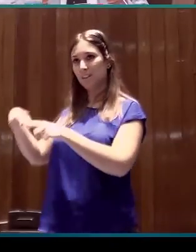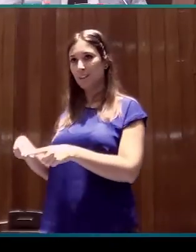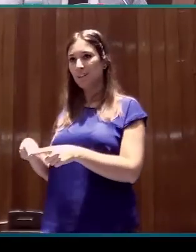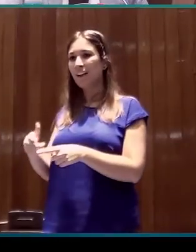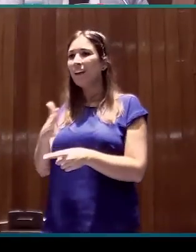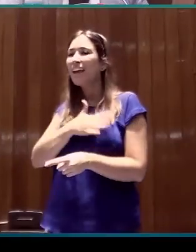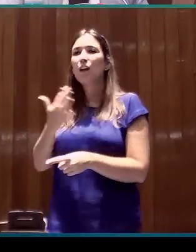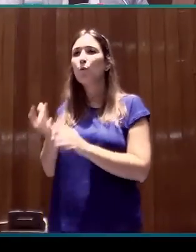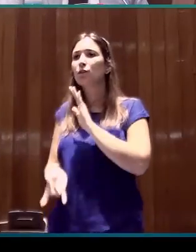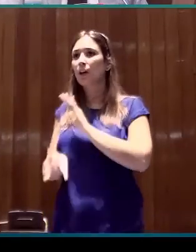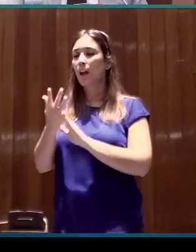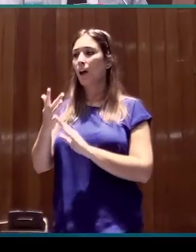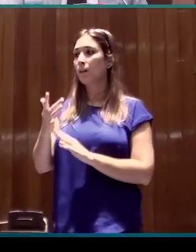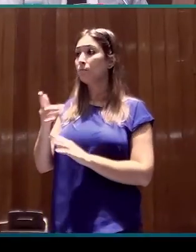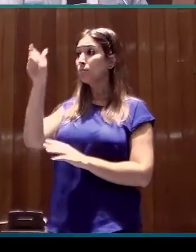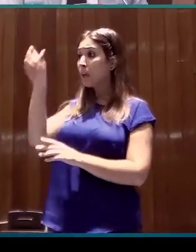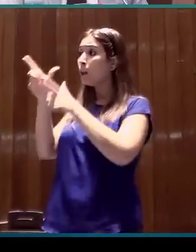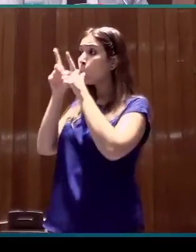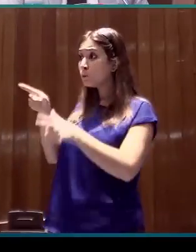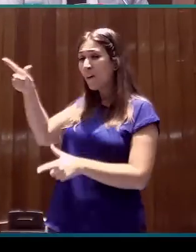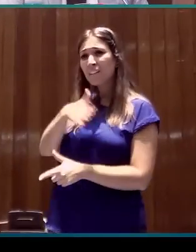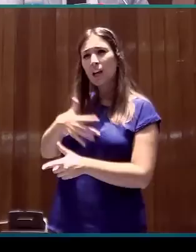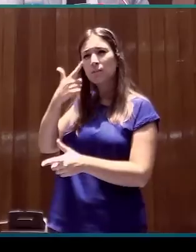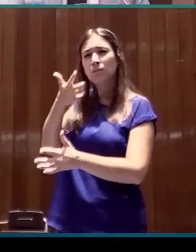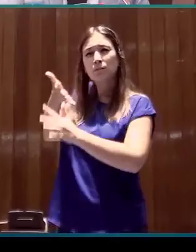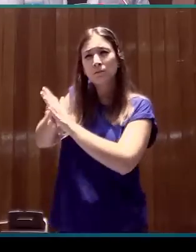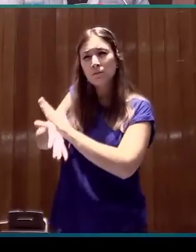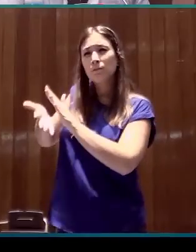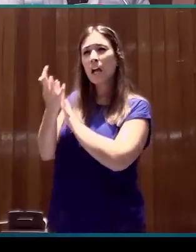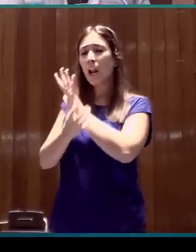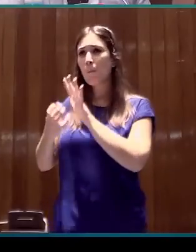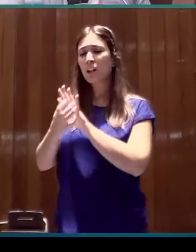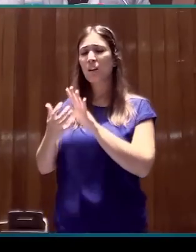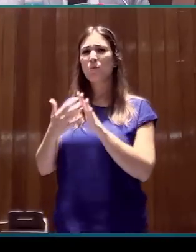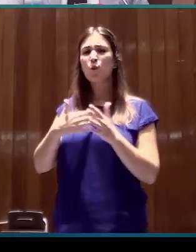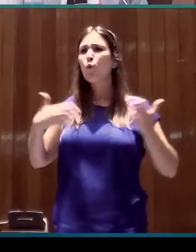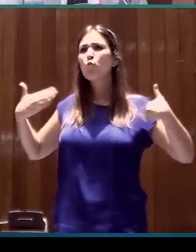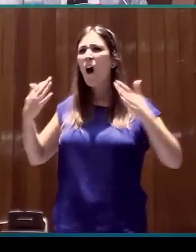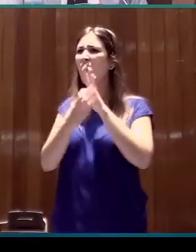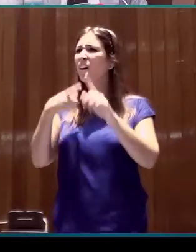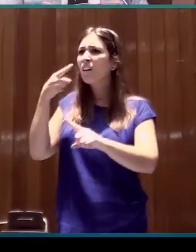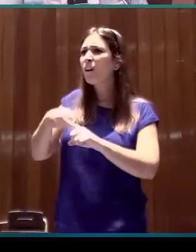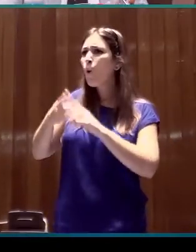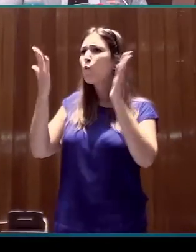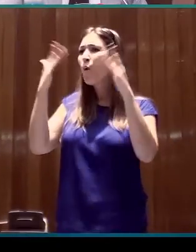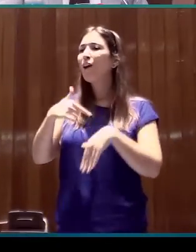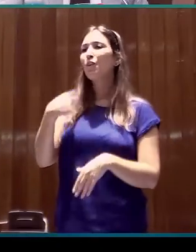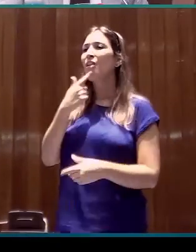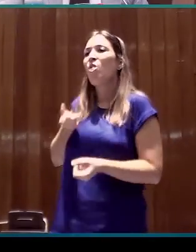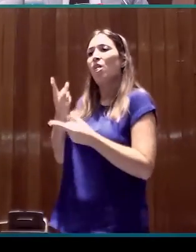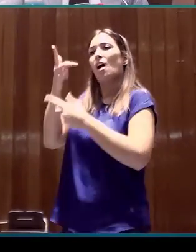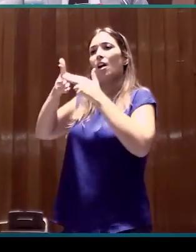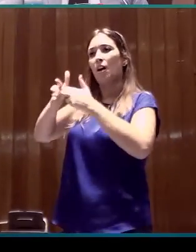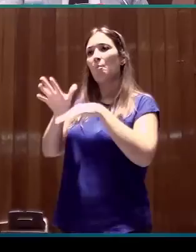un instrumento al lingüista que quiere describir una gramática que no tiene una gramática de referencia, un instrumento que